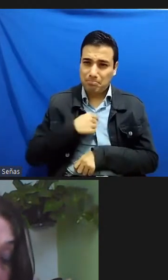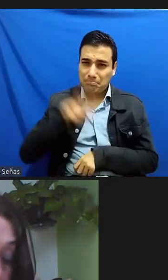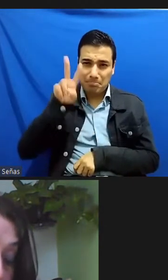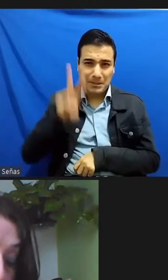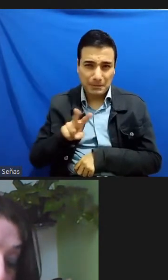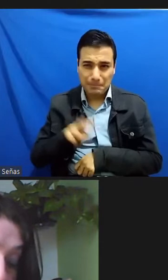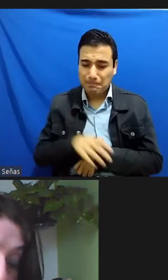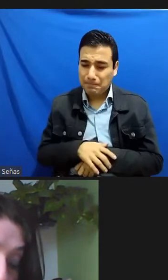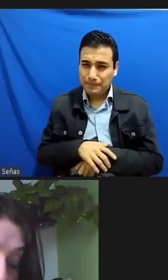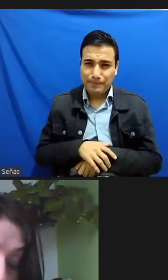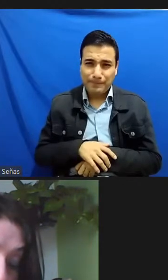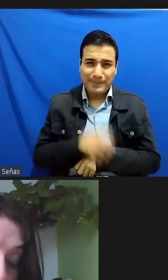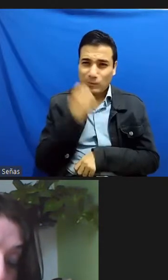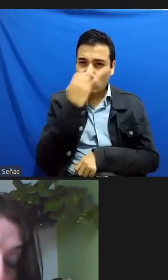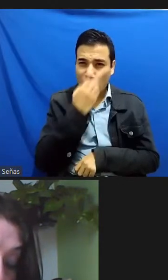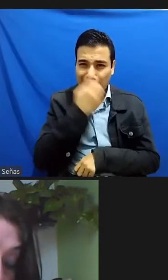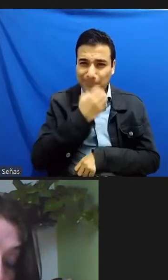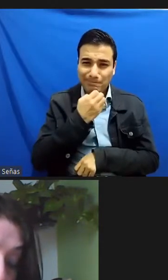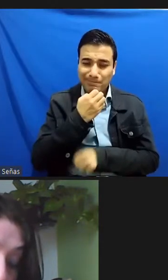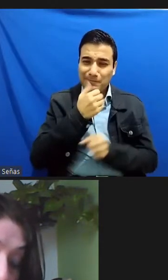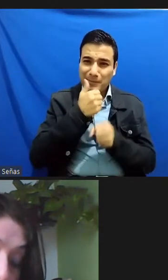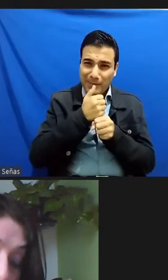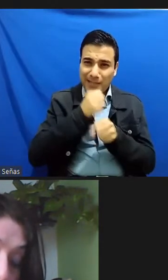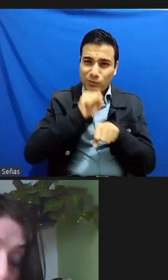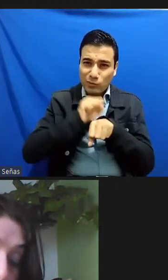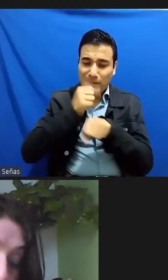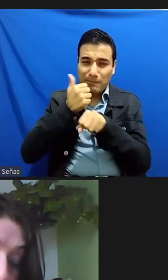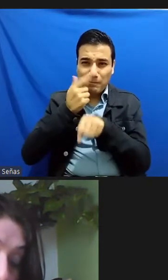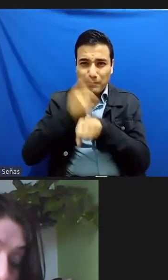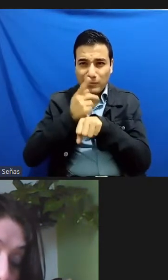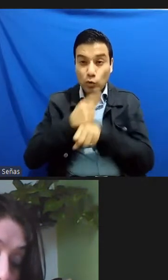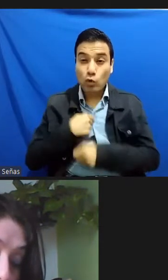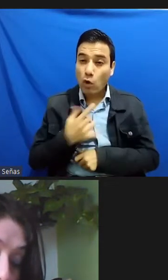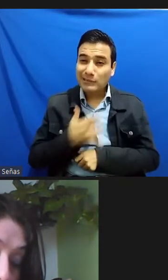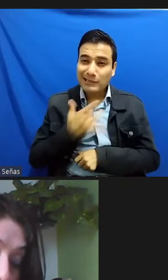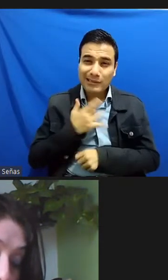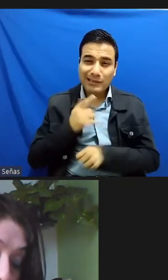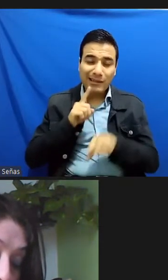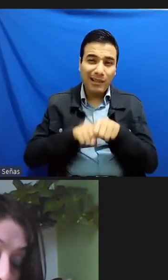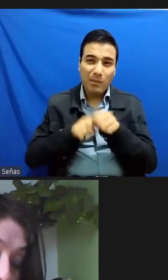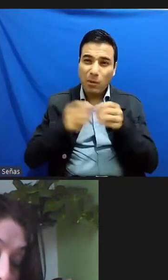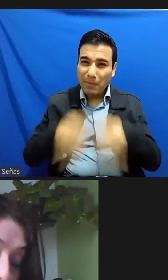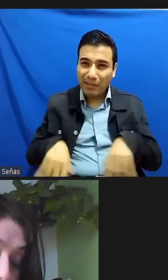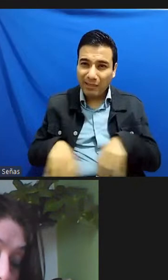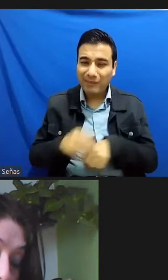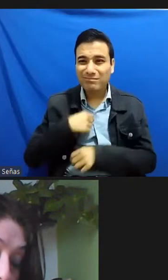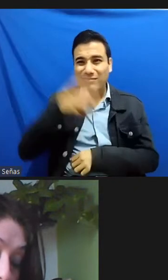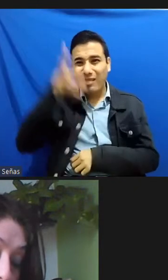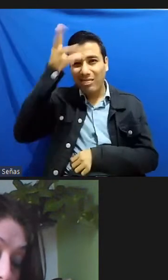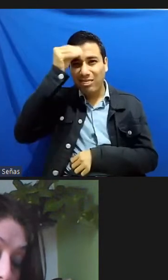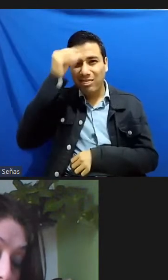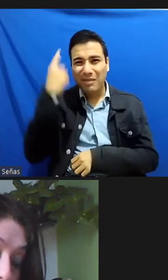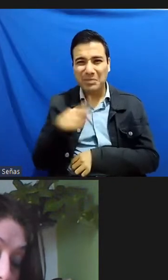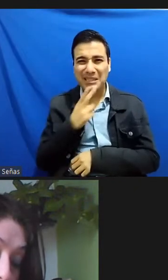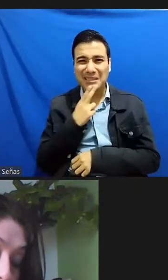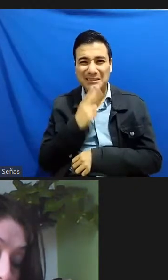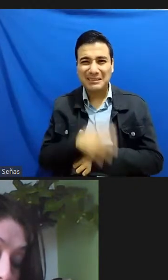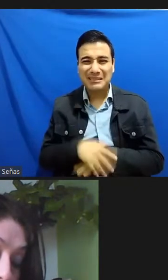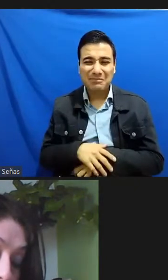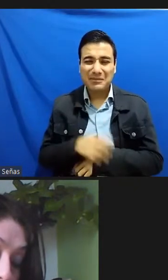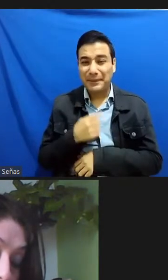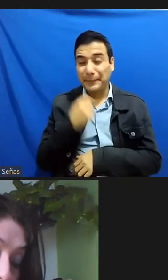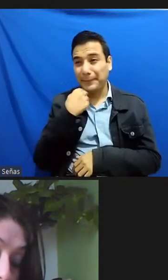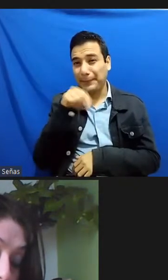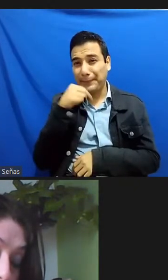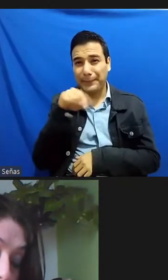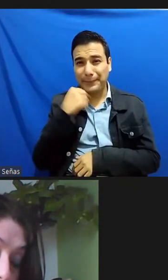los educativos ¿no? porque sentía que perdía el tiempo que no que no lo que aprendía no me servía para nada etcétera entonces yo me iba creando